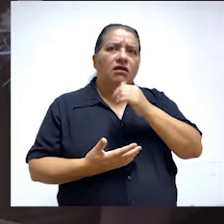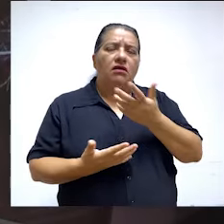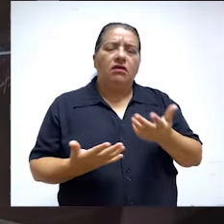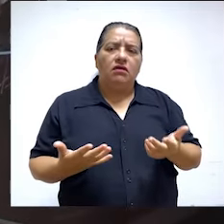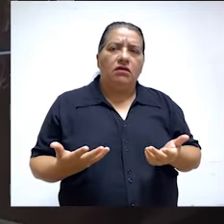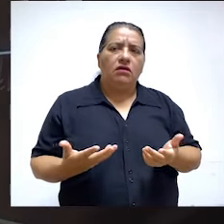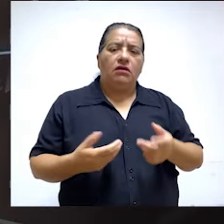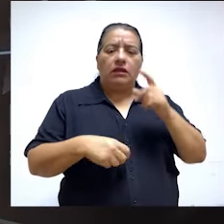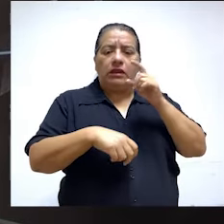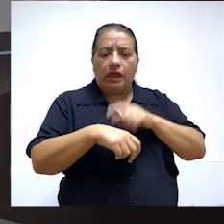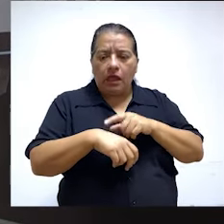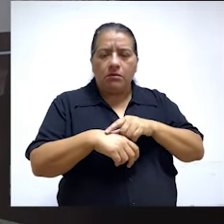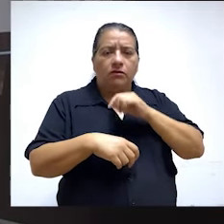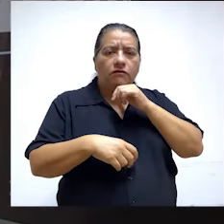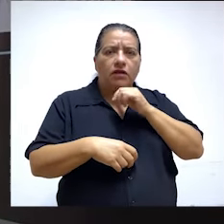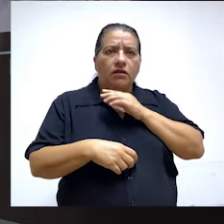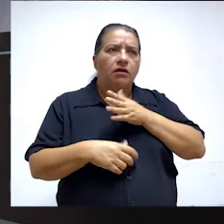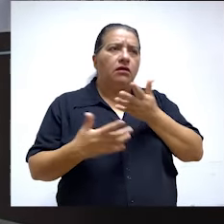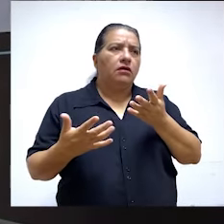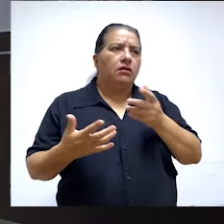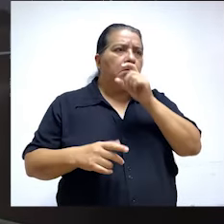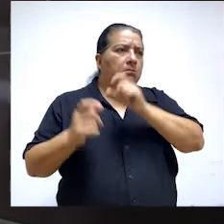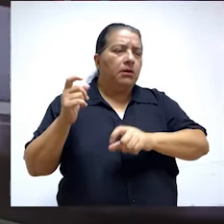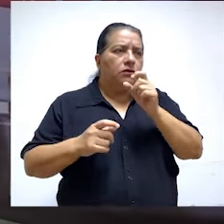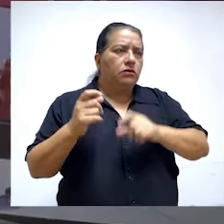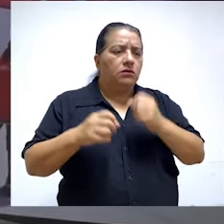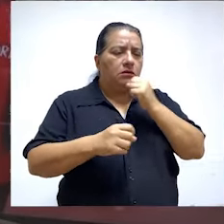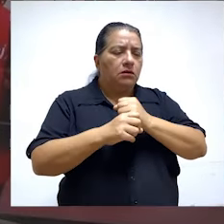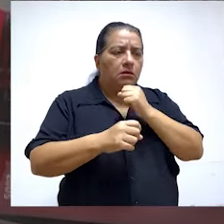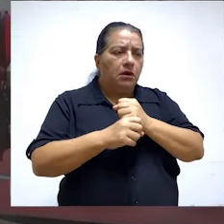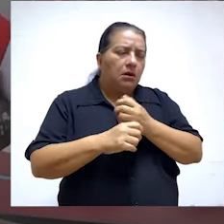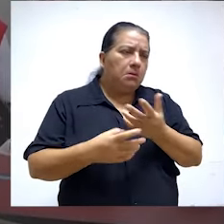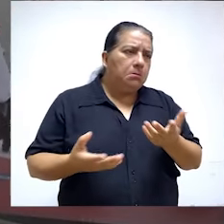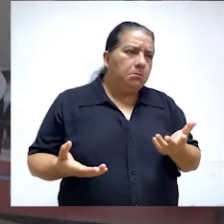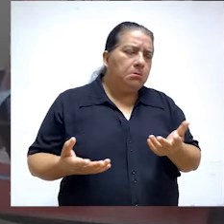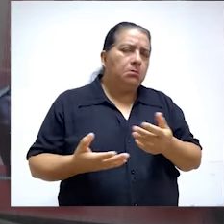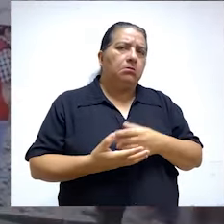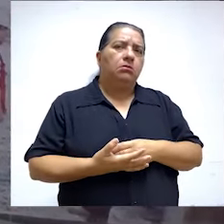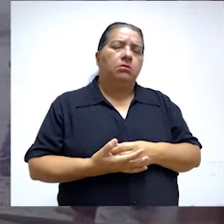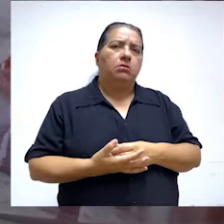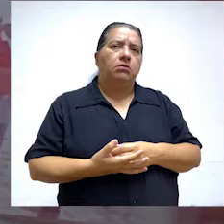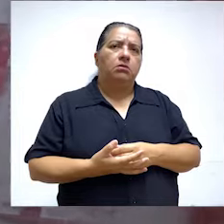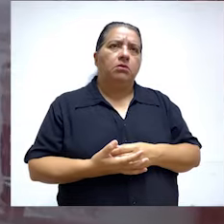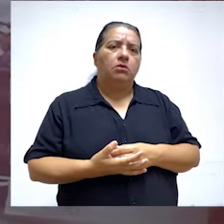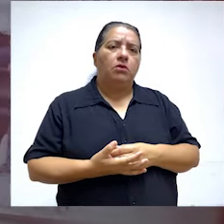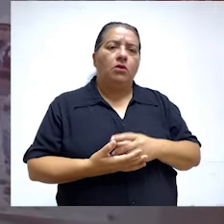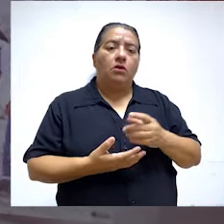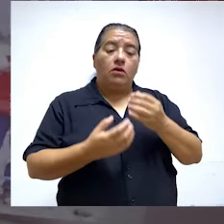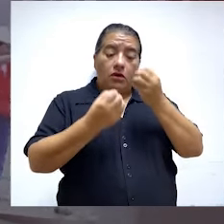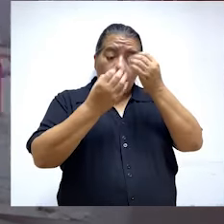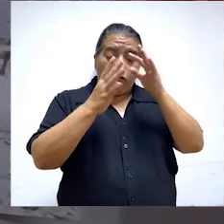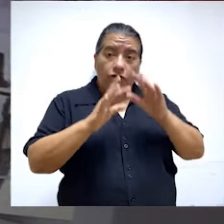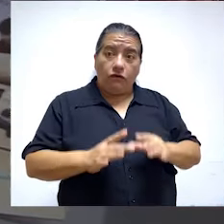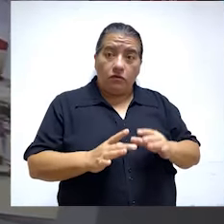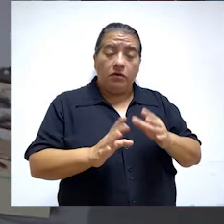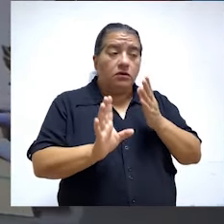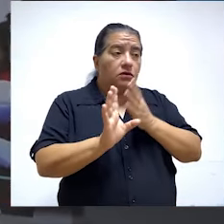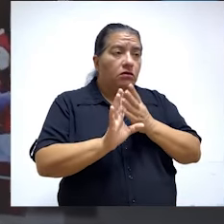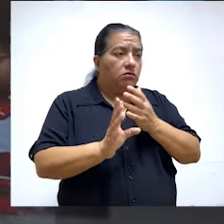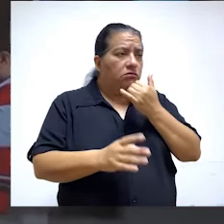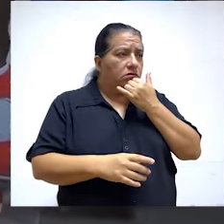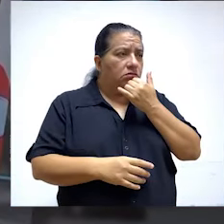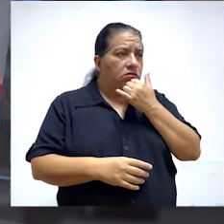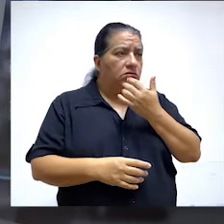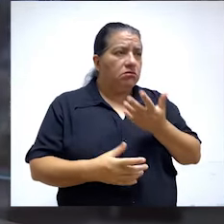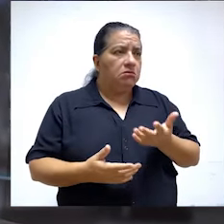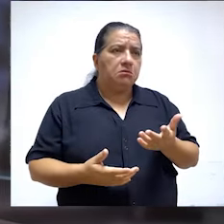falta de capacidad operativa o simplemente en el otro caso, en el tema del informe psicológico nos han